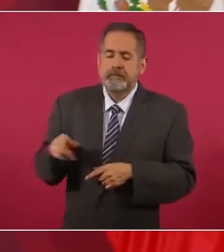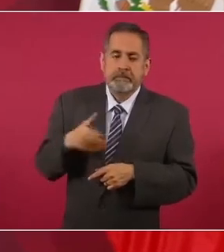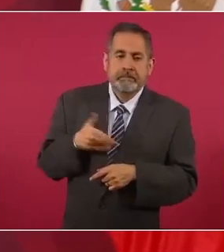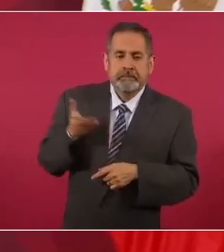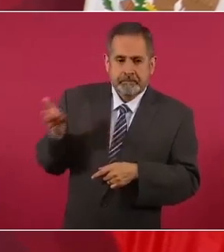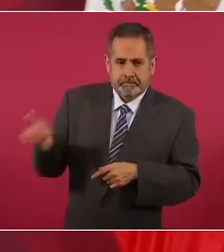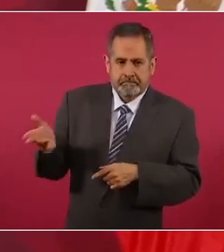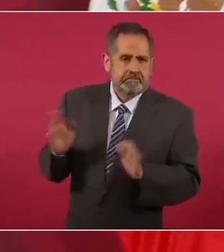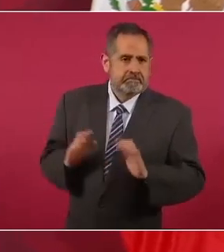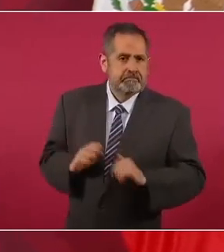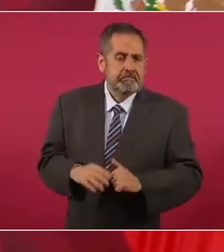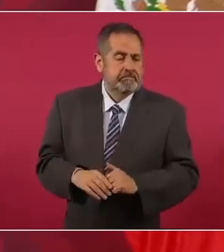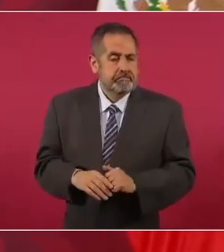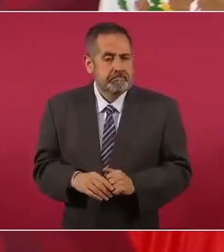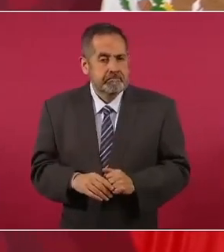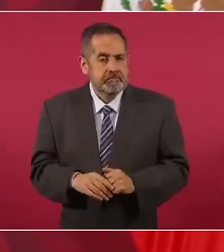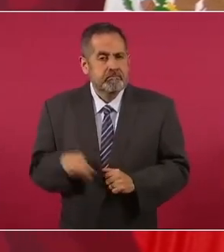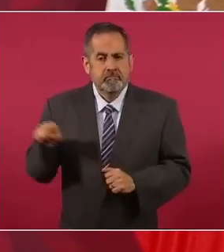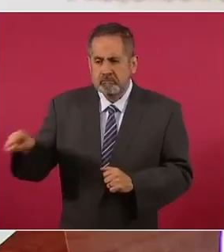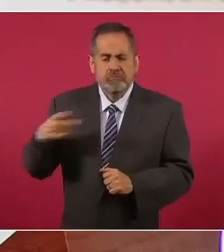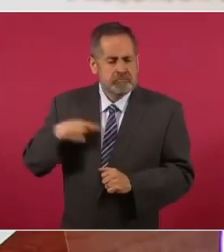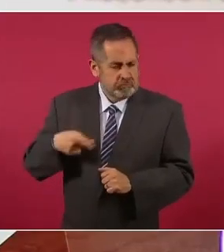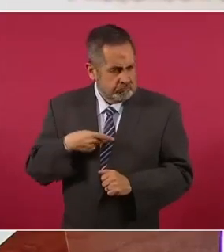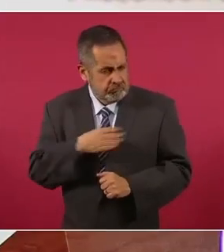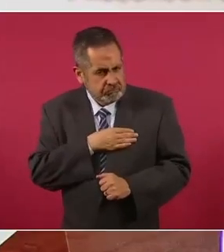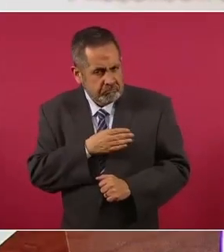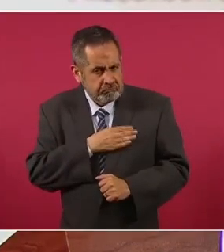pero un hombre de bien